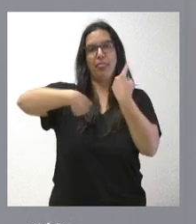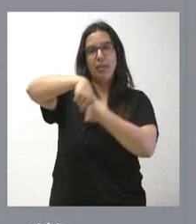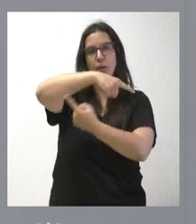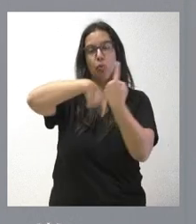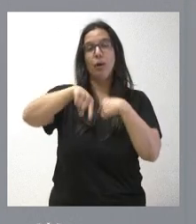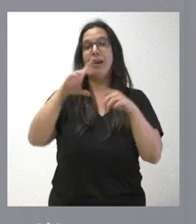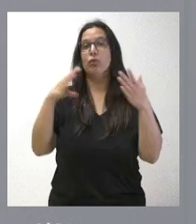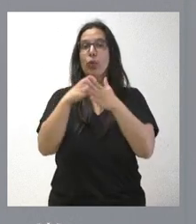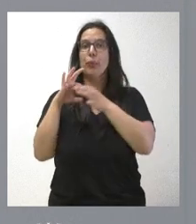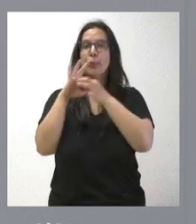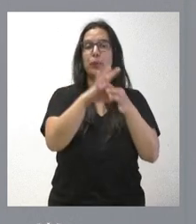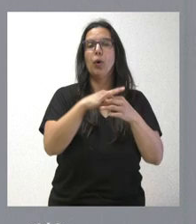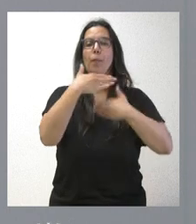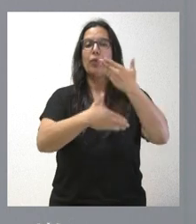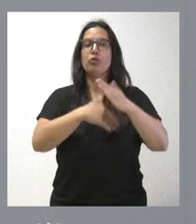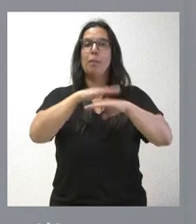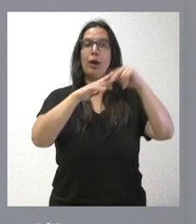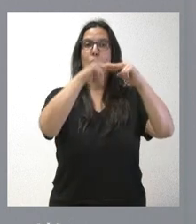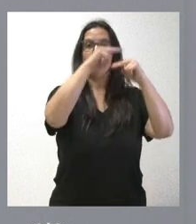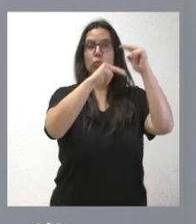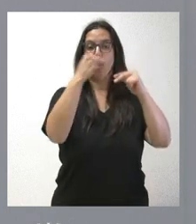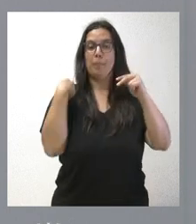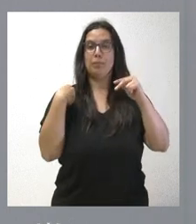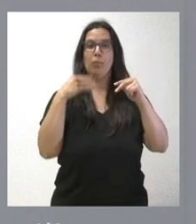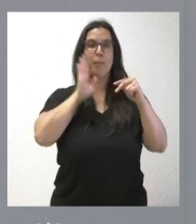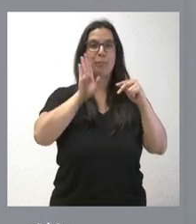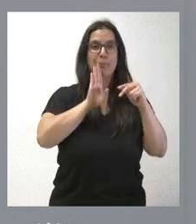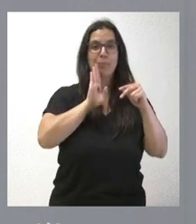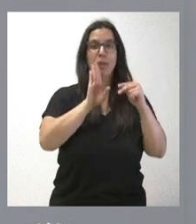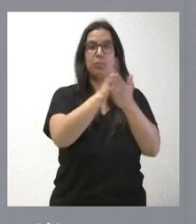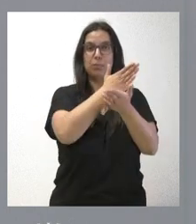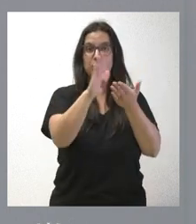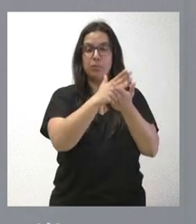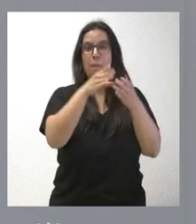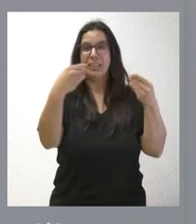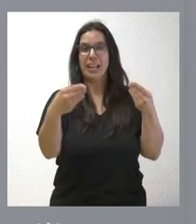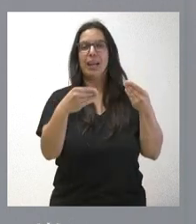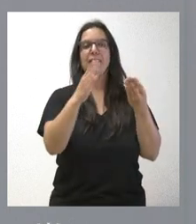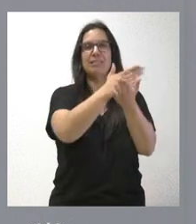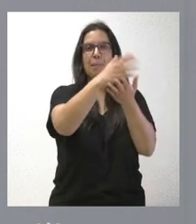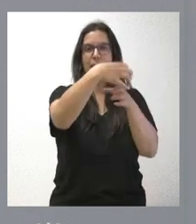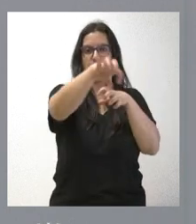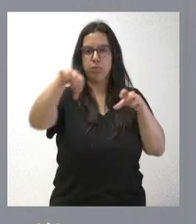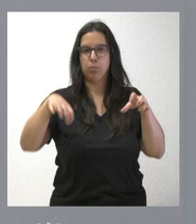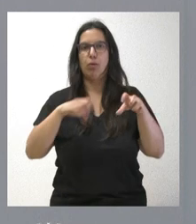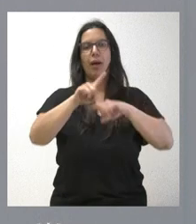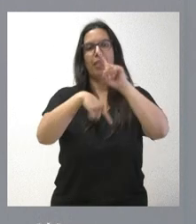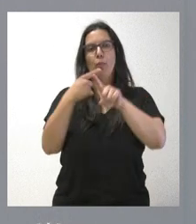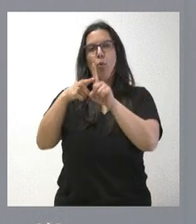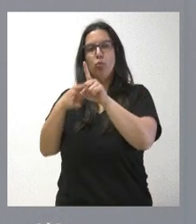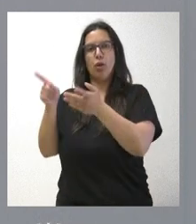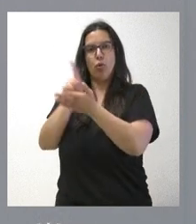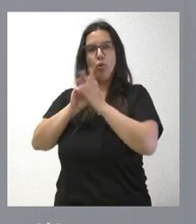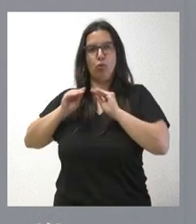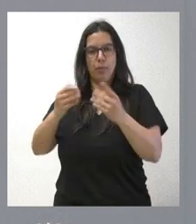que ver en los procesos de construcción, la separación y reutilización de materiales. En definitiva, de lo que estamos hablando